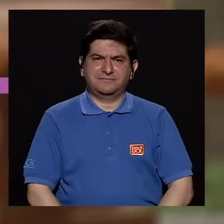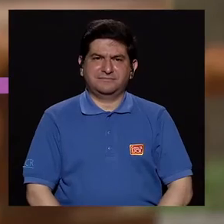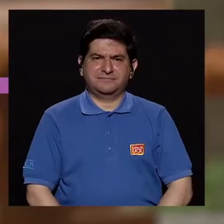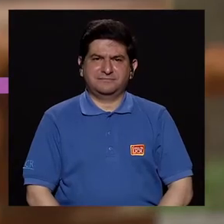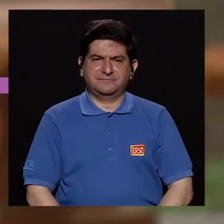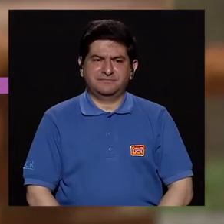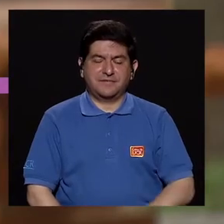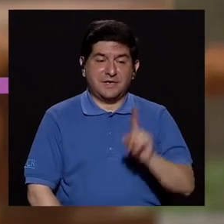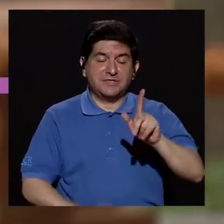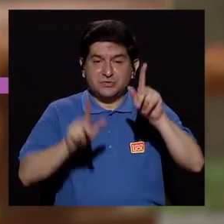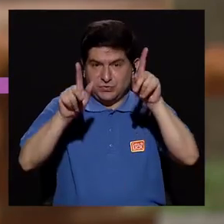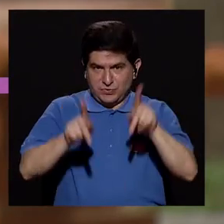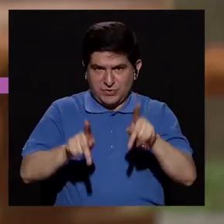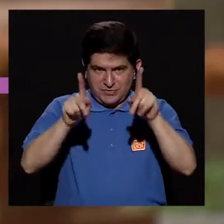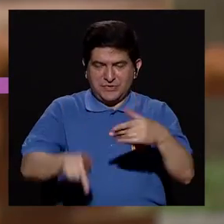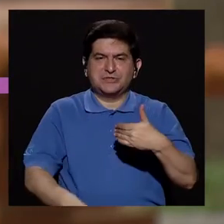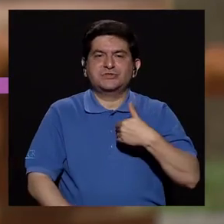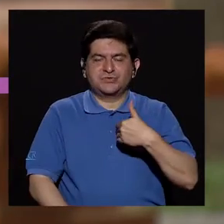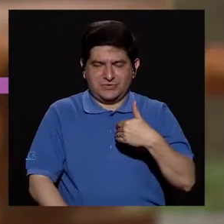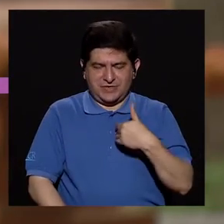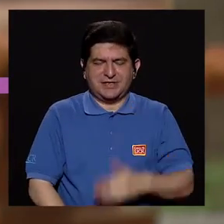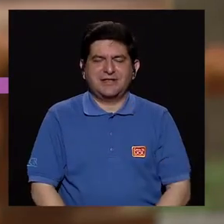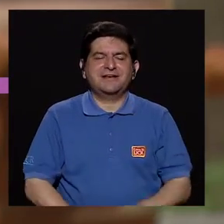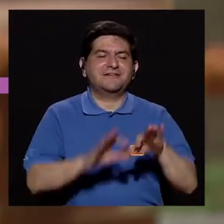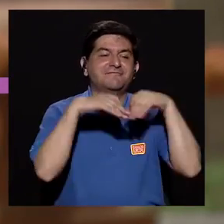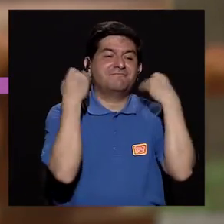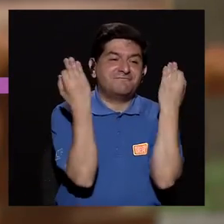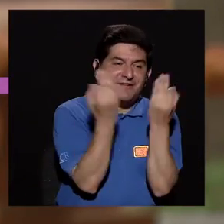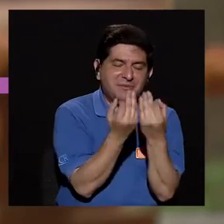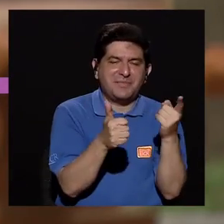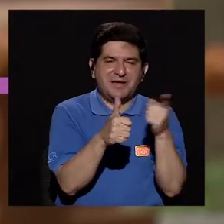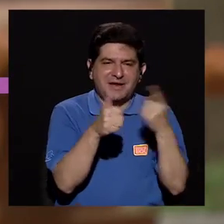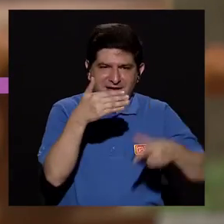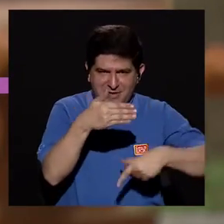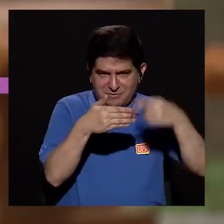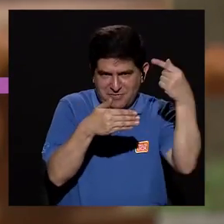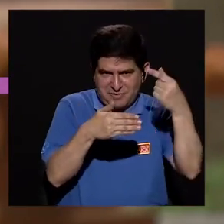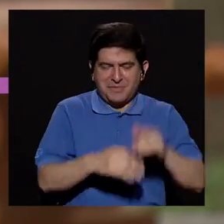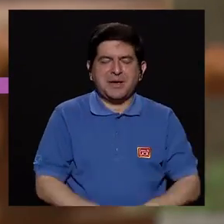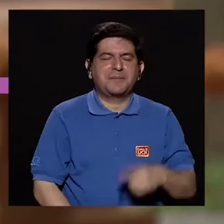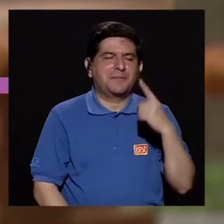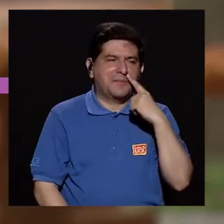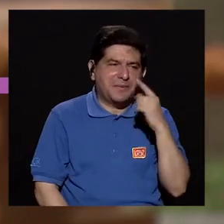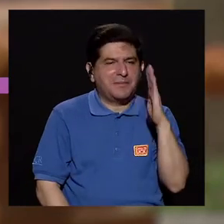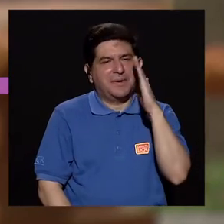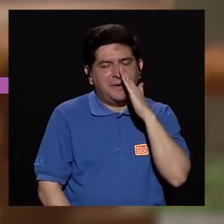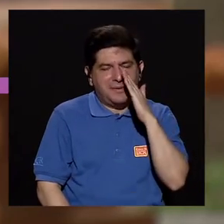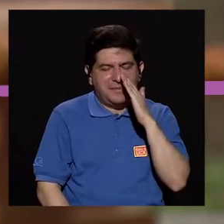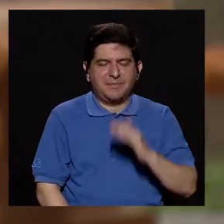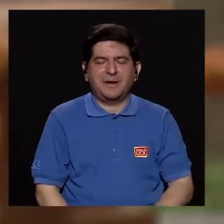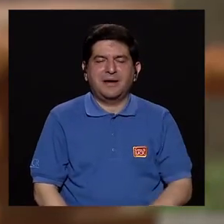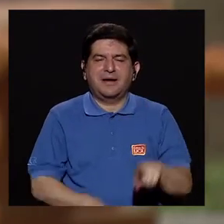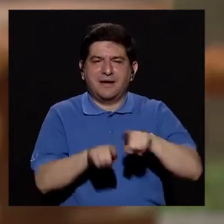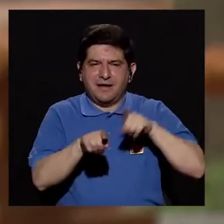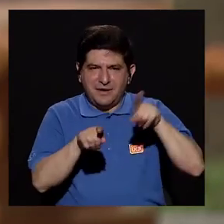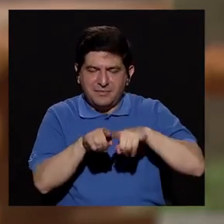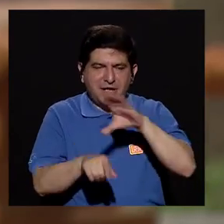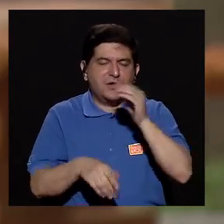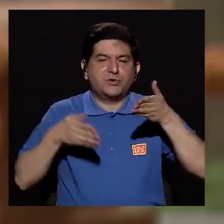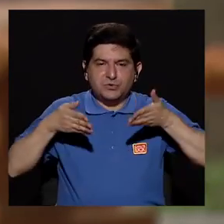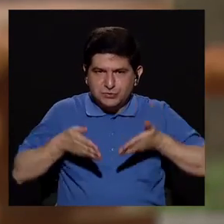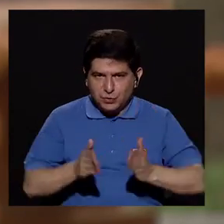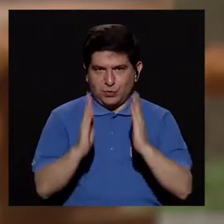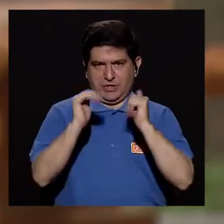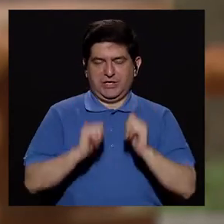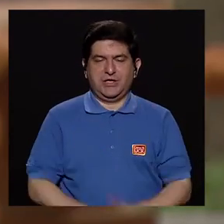Bueno, si una persona tiene un familiar en primer grado, o sea, su padre, su madre, sus hermanos o